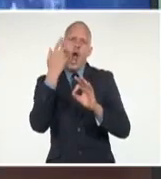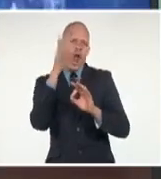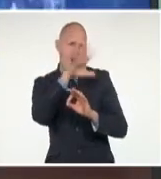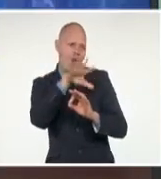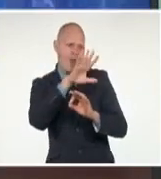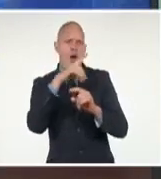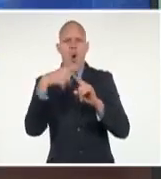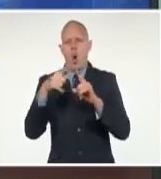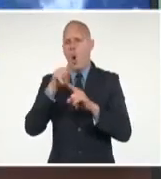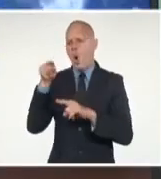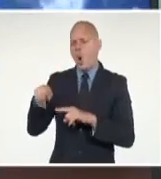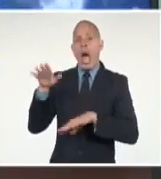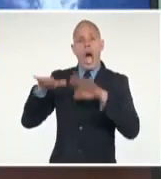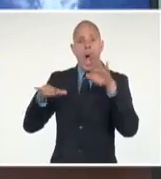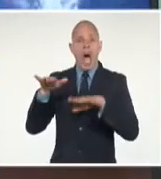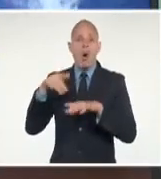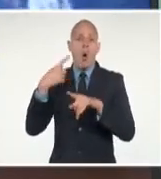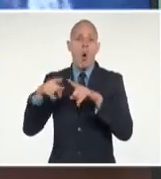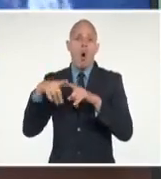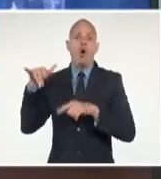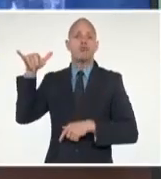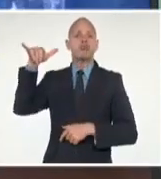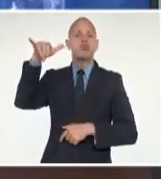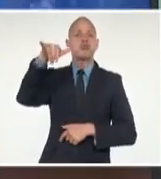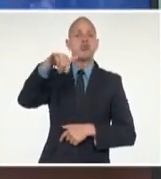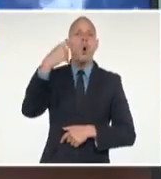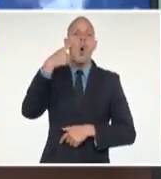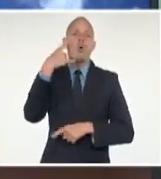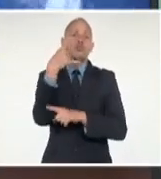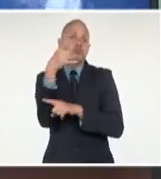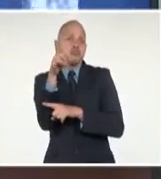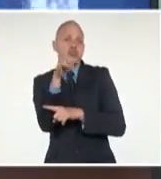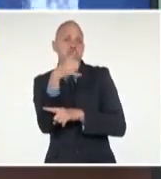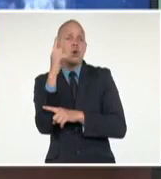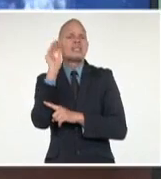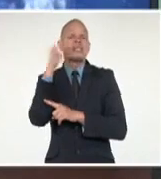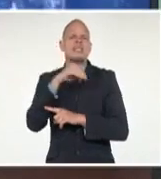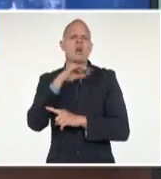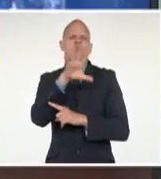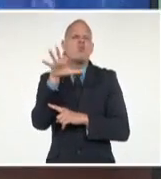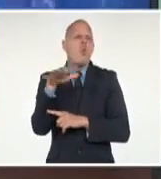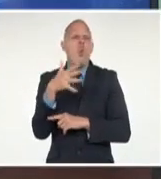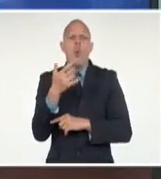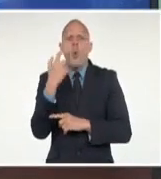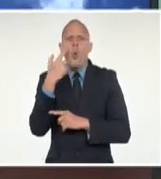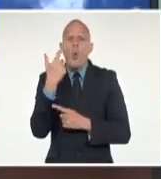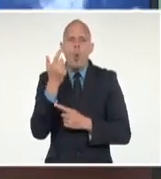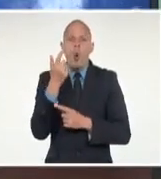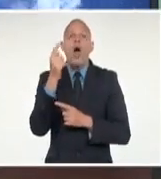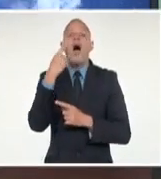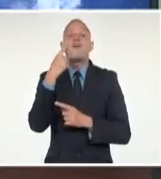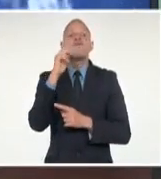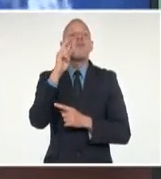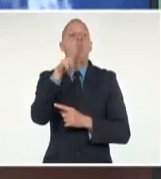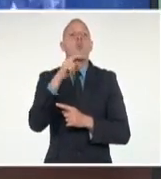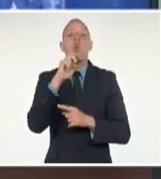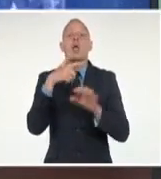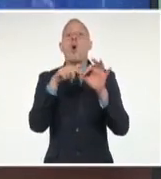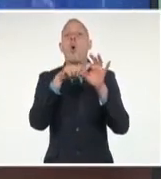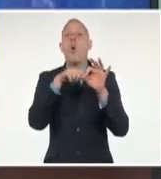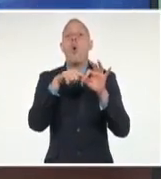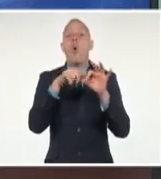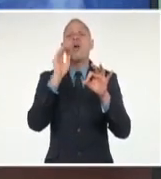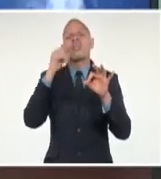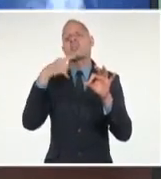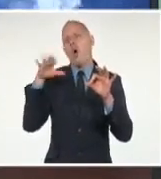como por aviones de reconocimiento, como por radares, es muy fácil. Pero, en el caso de una tormenta